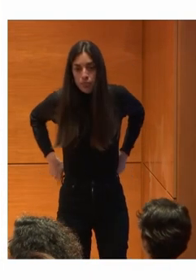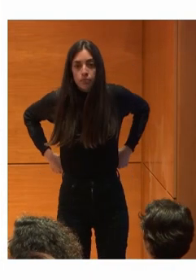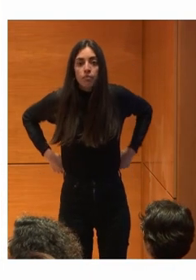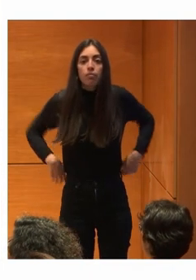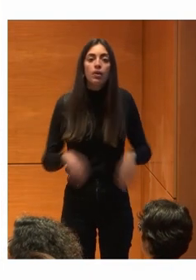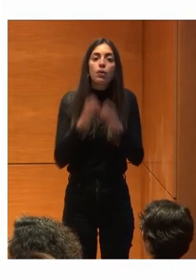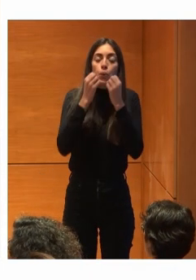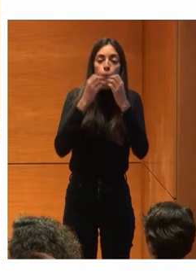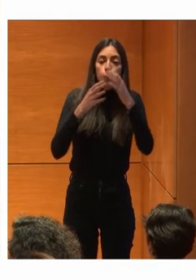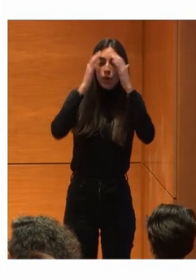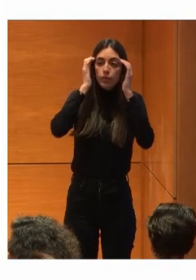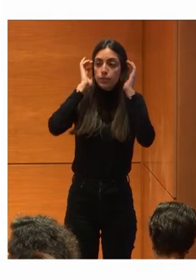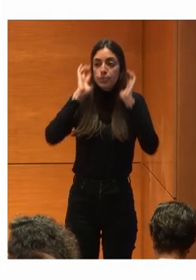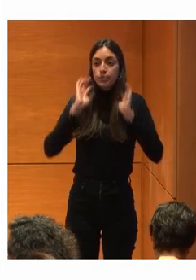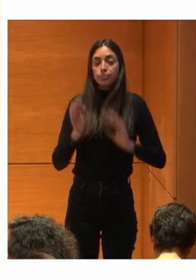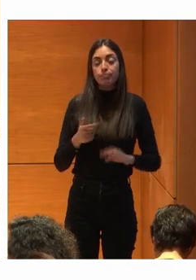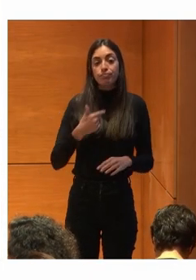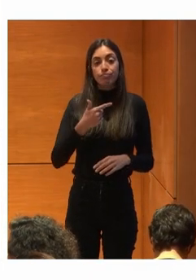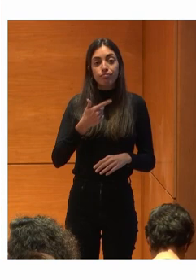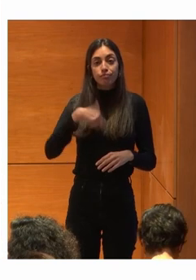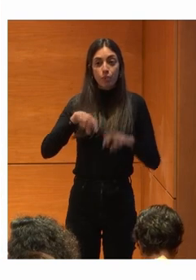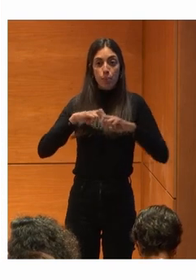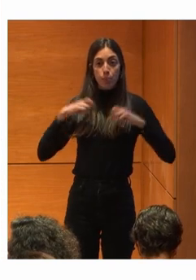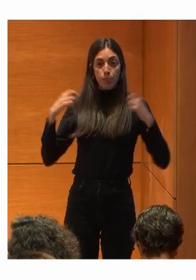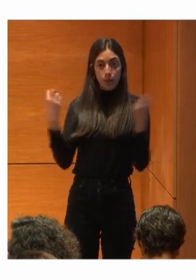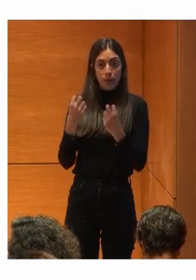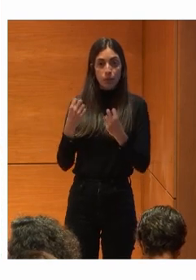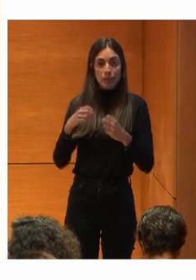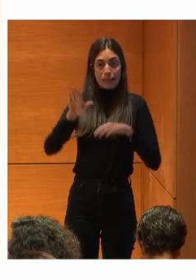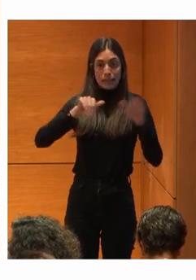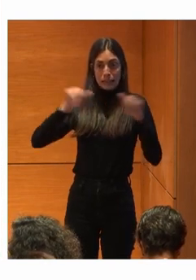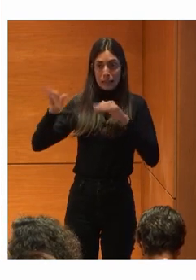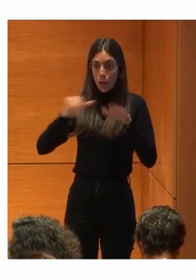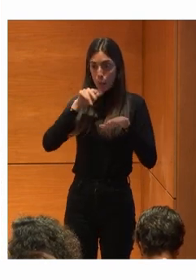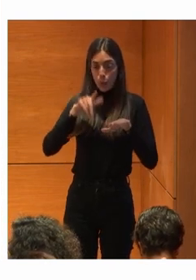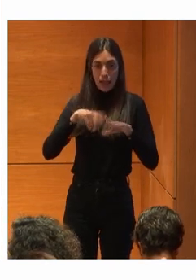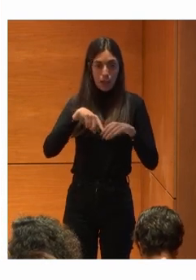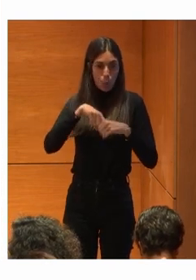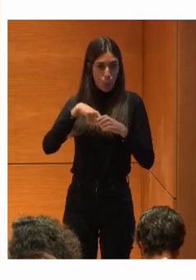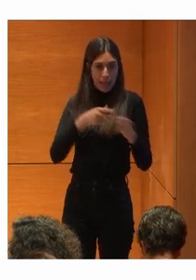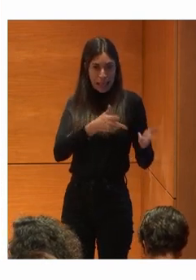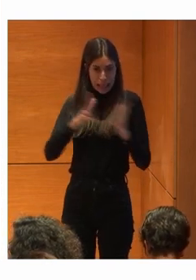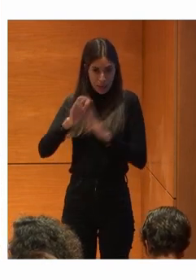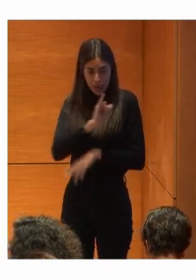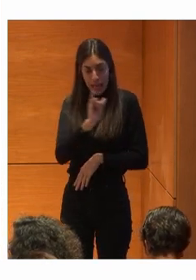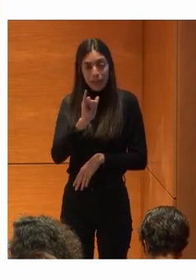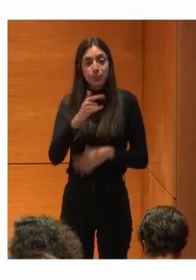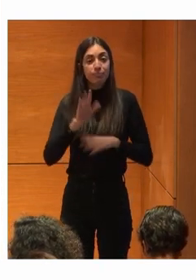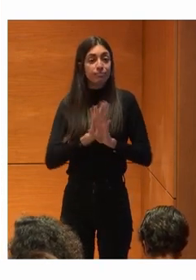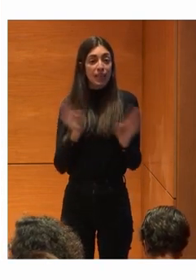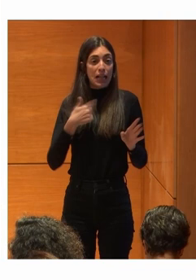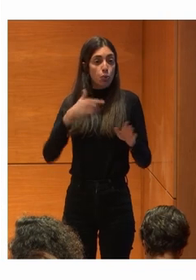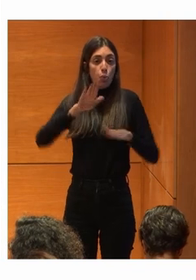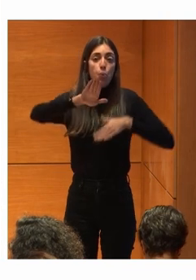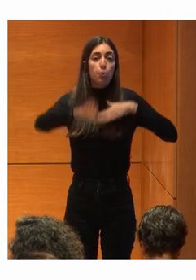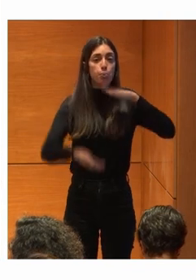Bueno Os invitamos a esa mesa A todas las que estáis ¿Vale? Que hay mucho sitio todavía Y nada Simplemente esto Es un primer paso